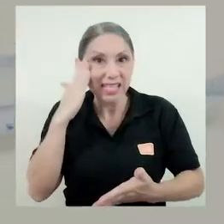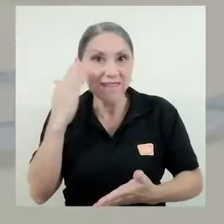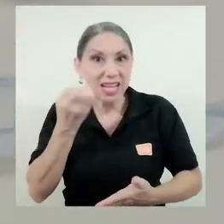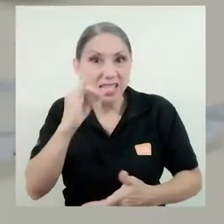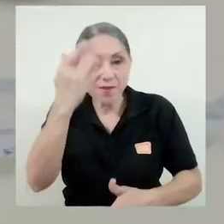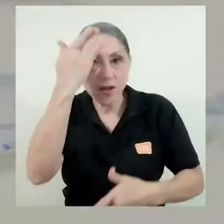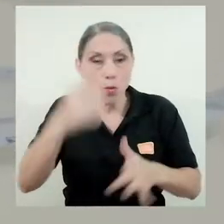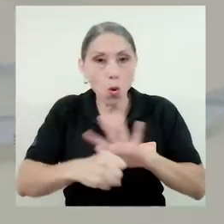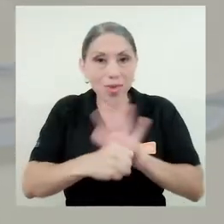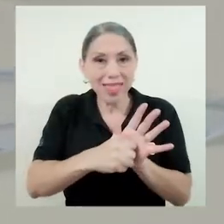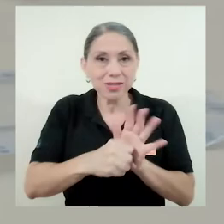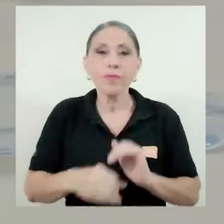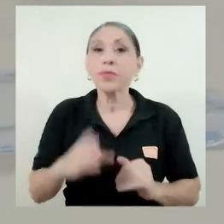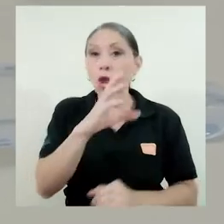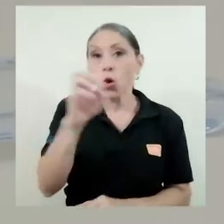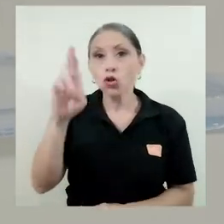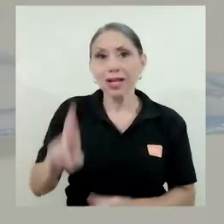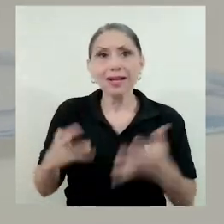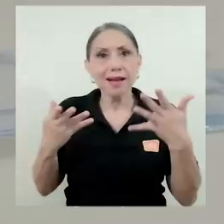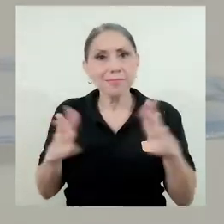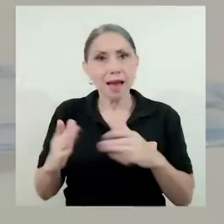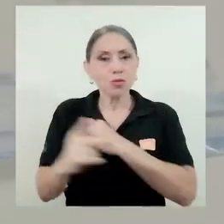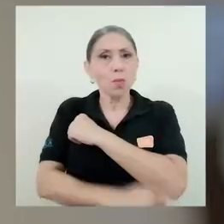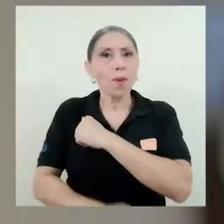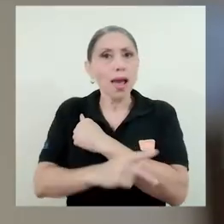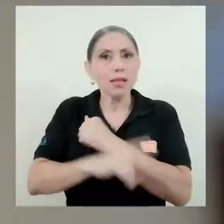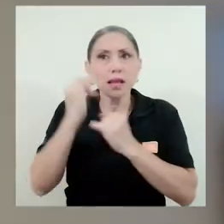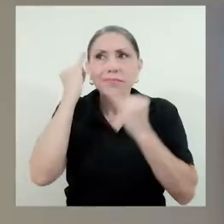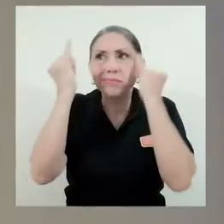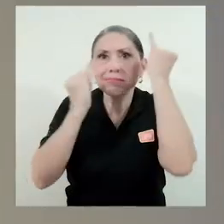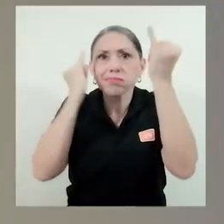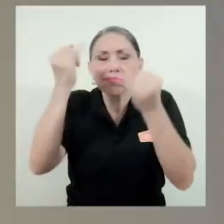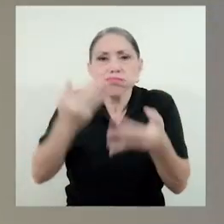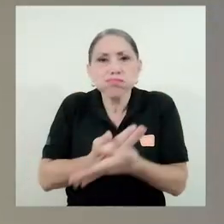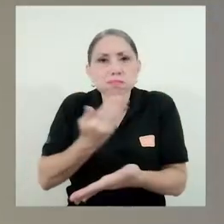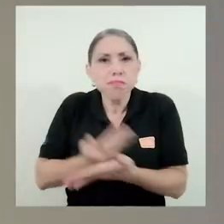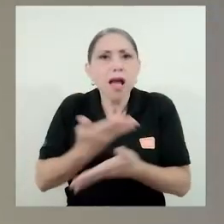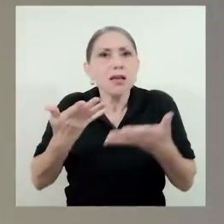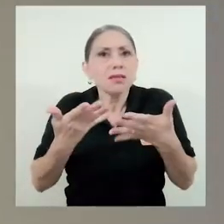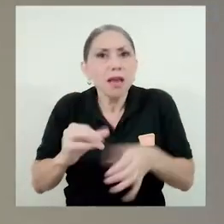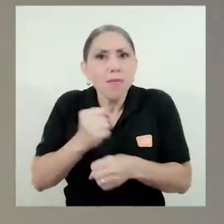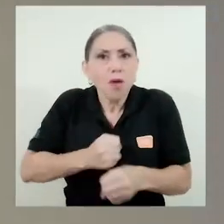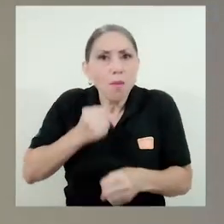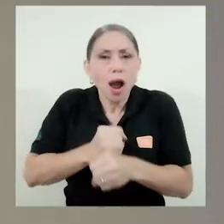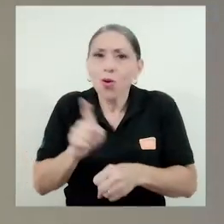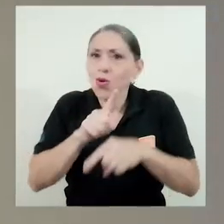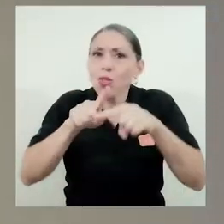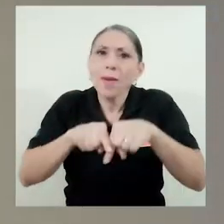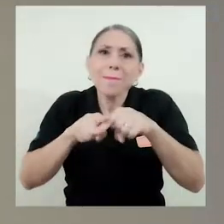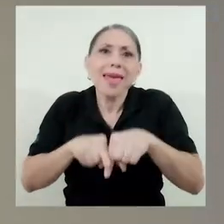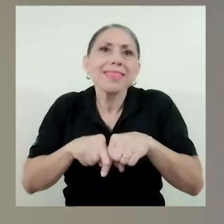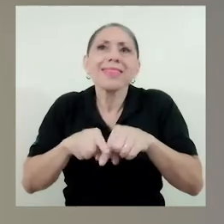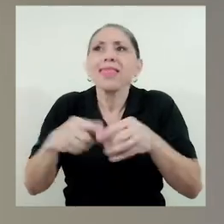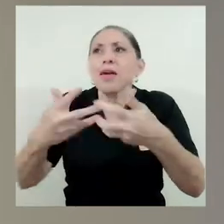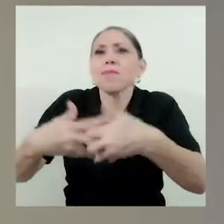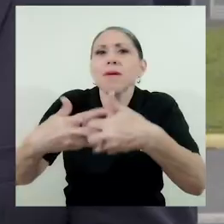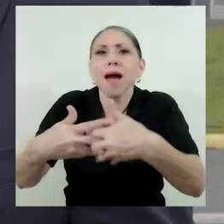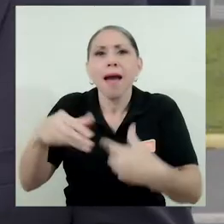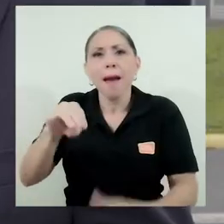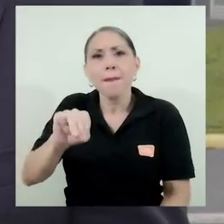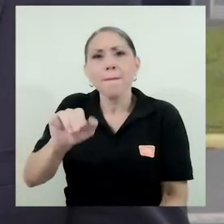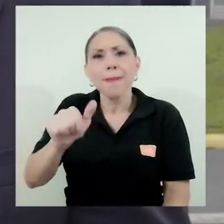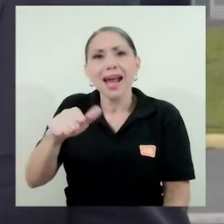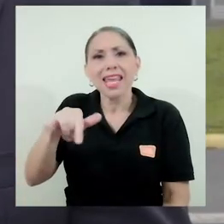Costa Rica ya es un país de innovación, es un país donde la producción ya no depende tanto de maquilas,